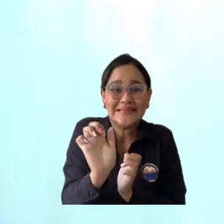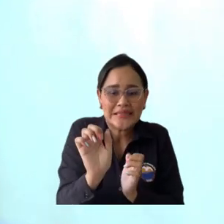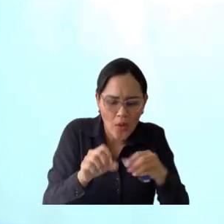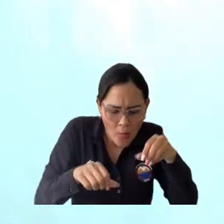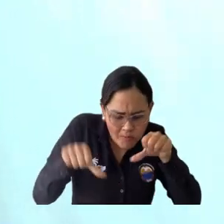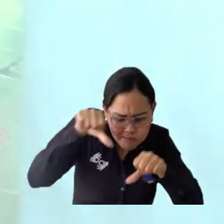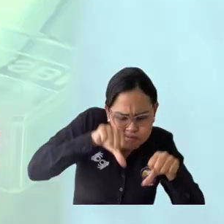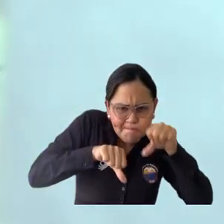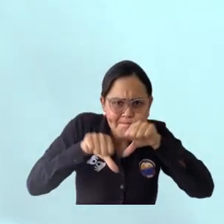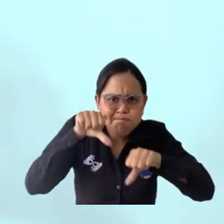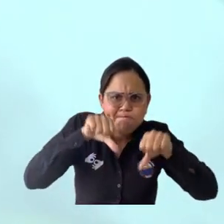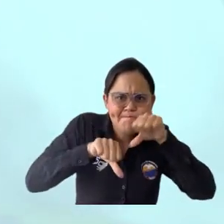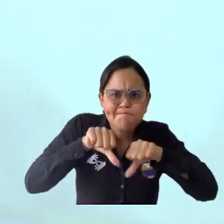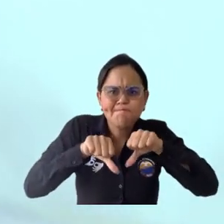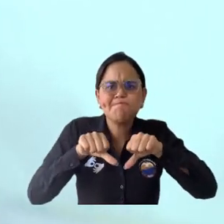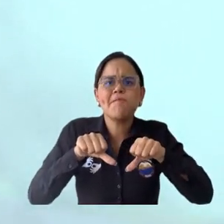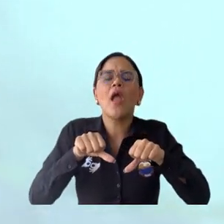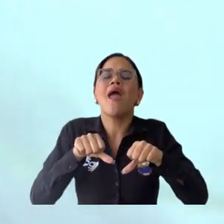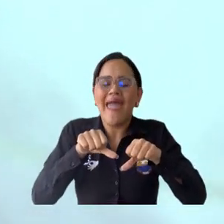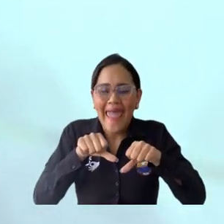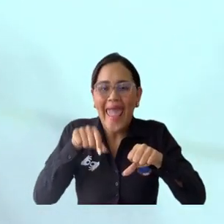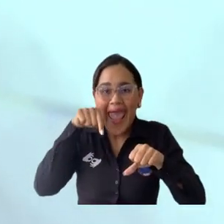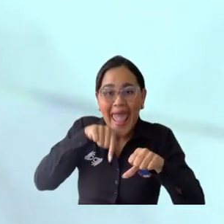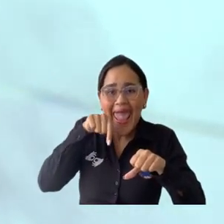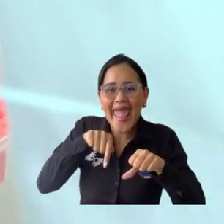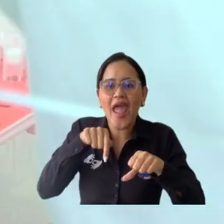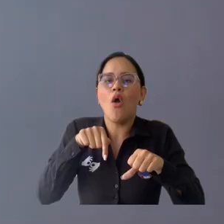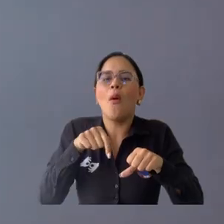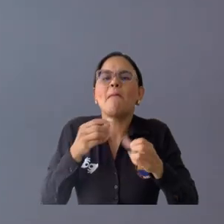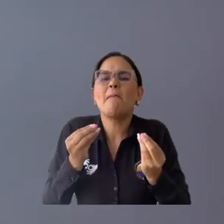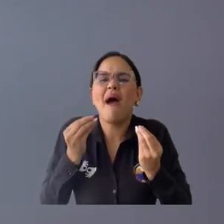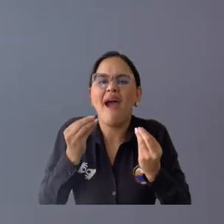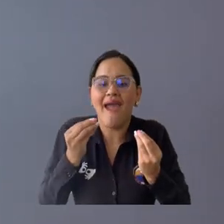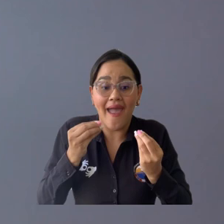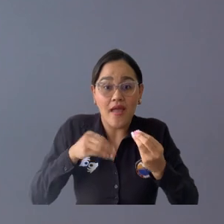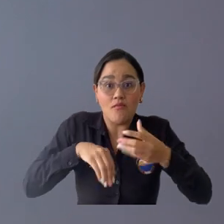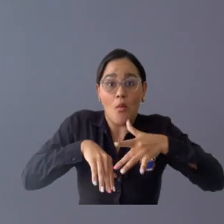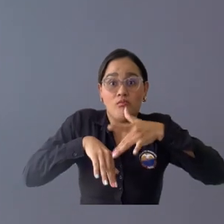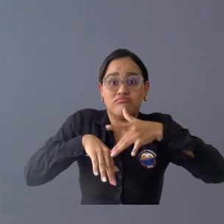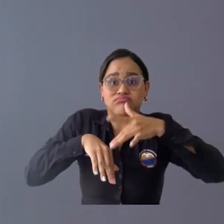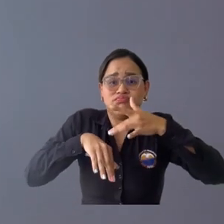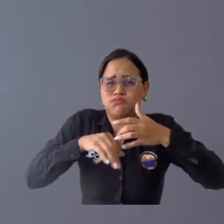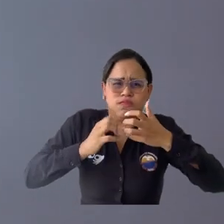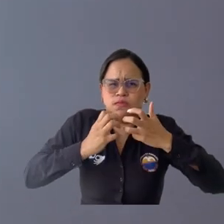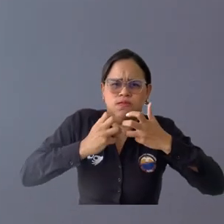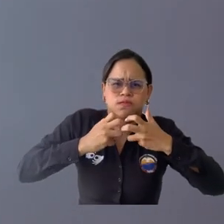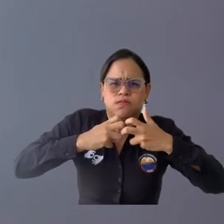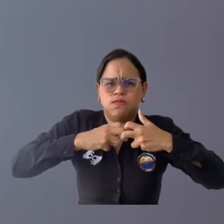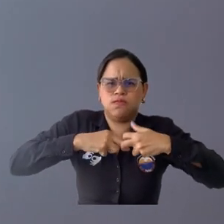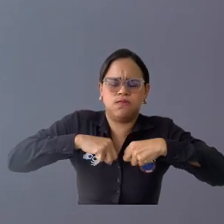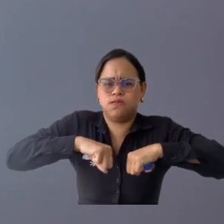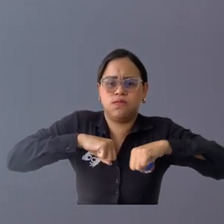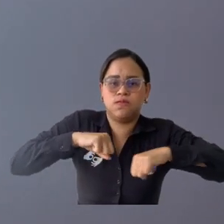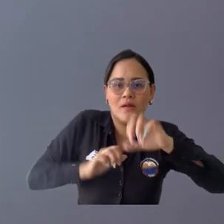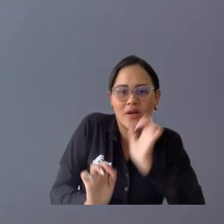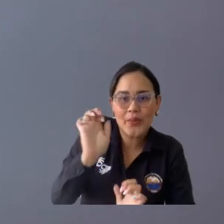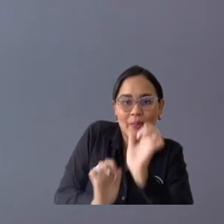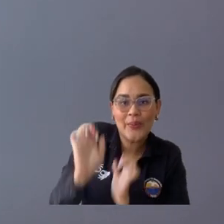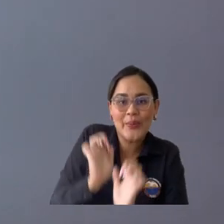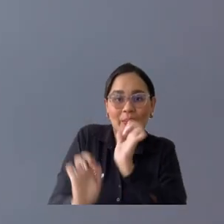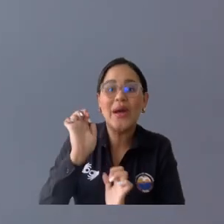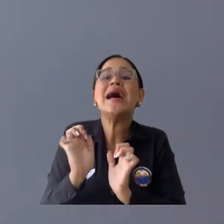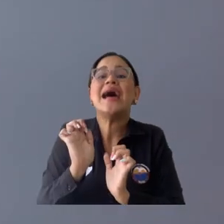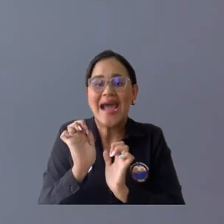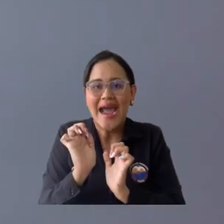preparado con adición de unos reactivos que permiten estimular de manera adicional el sistema de